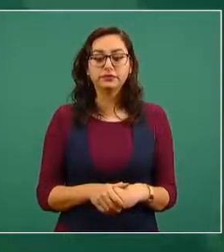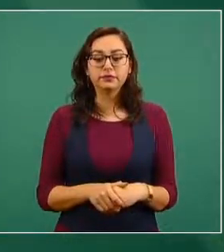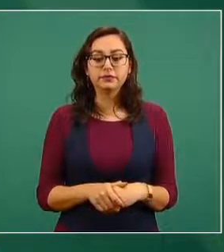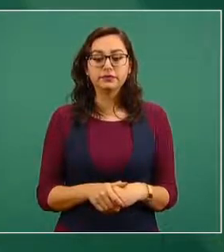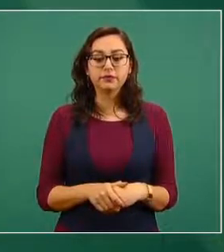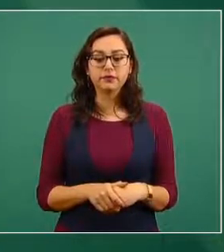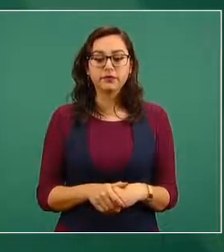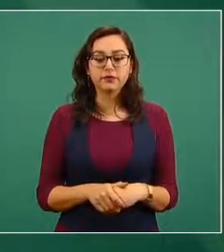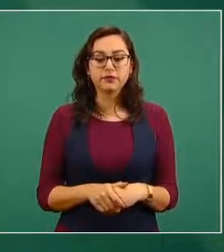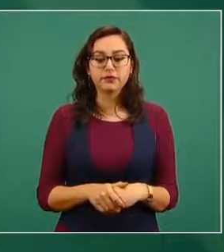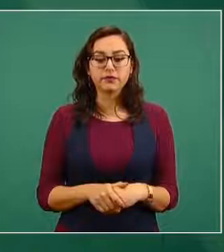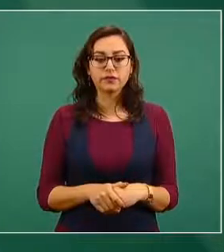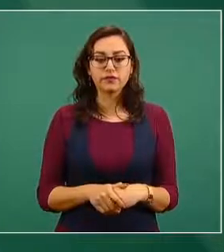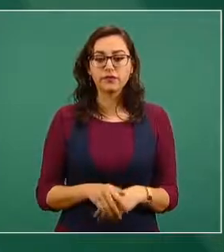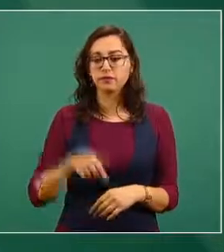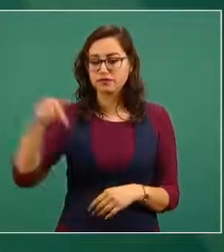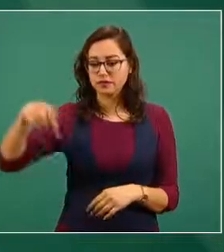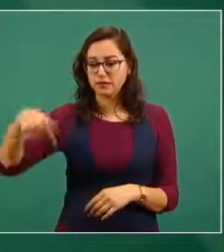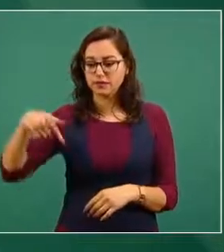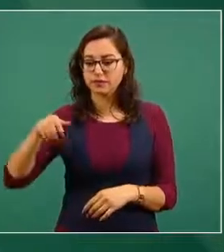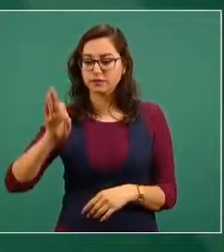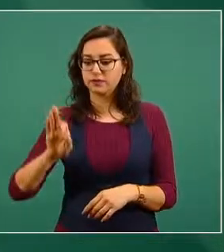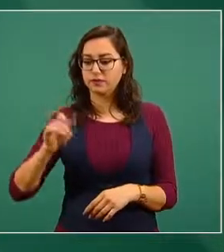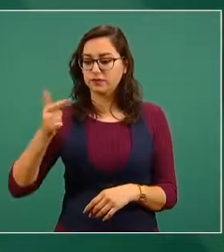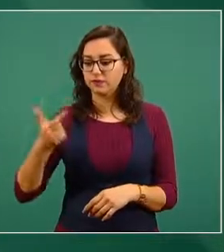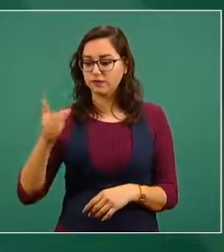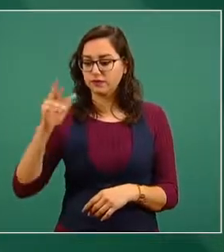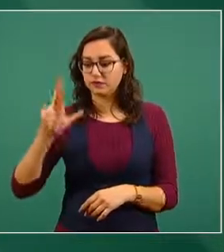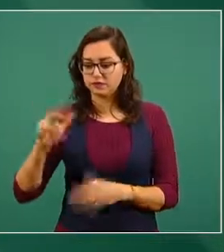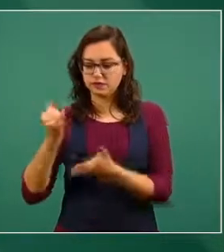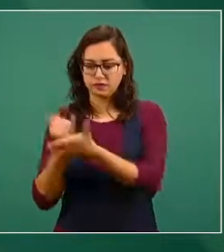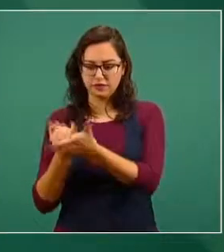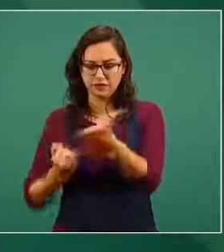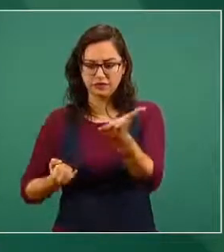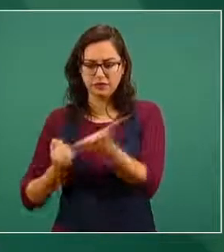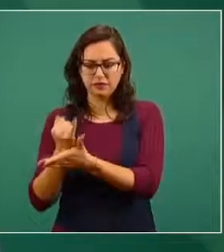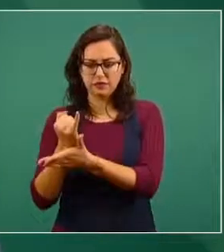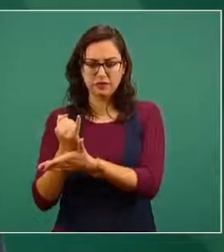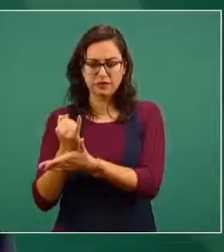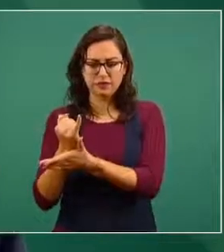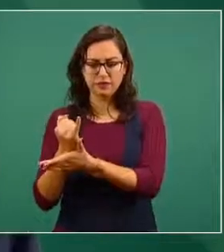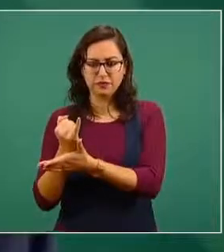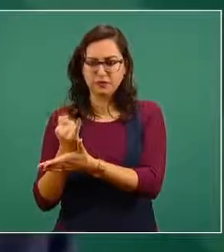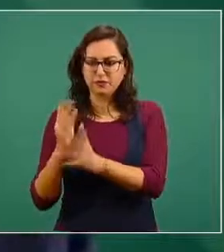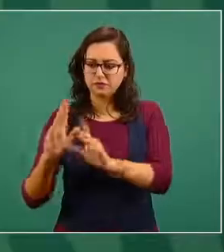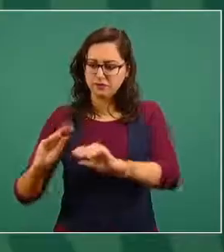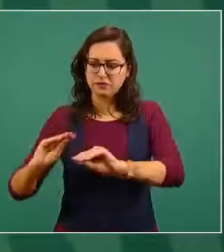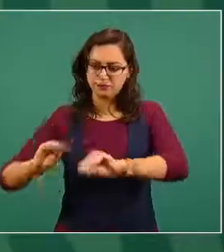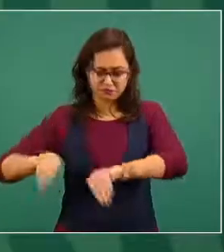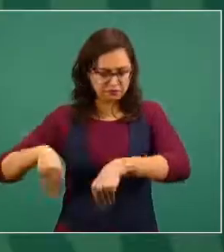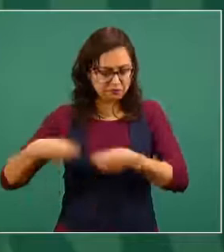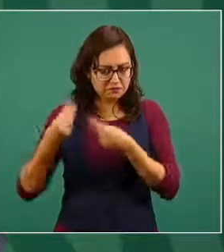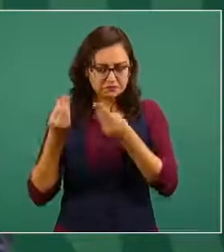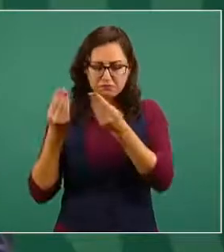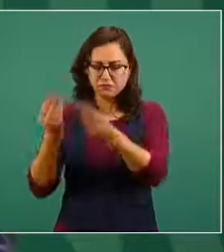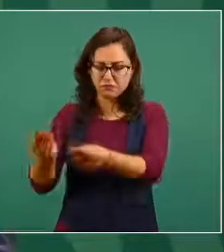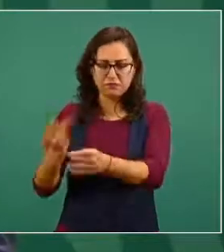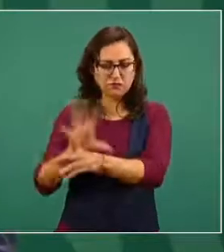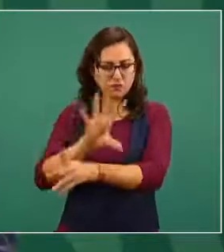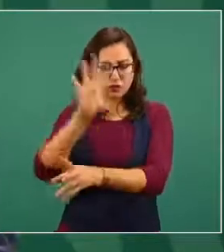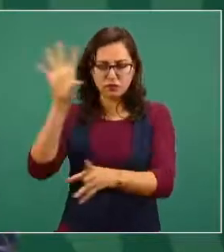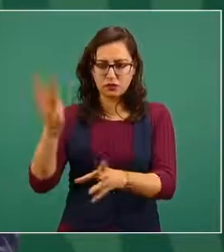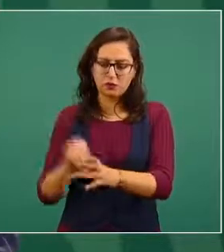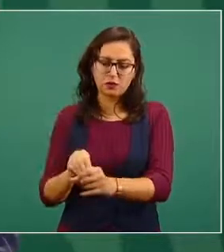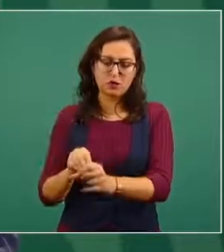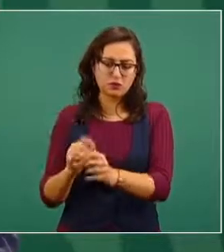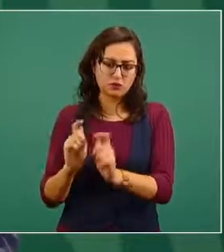y la decisión que se tomó de entregar toda esa documentación a